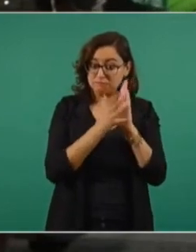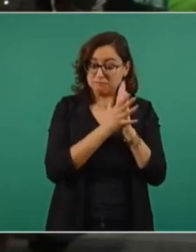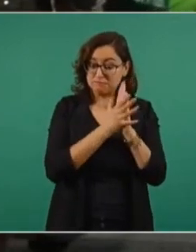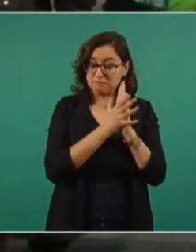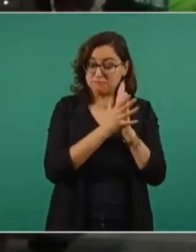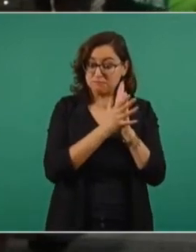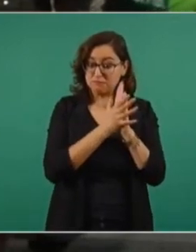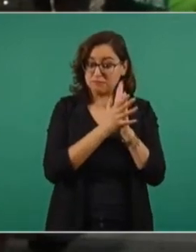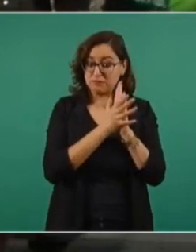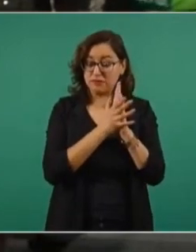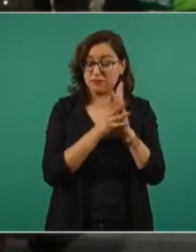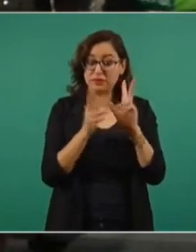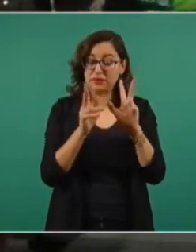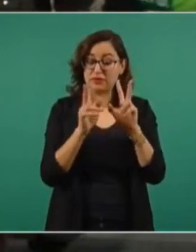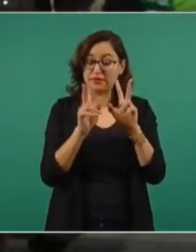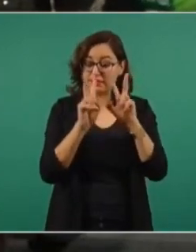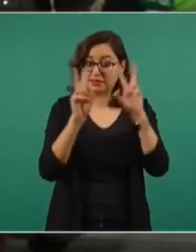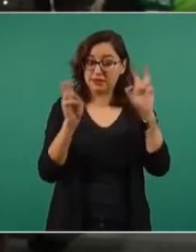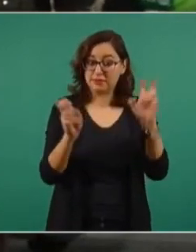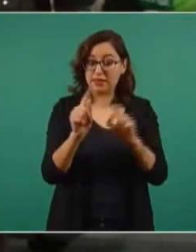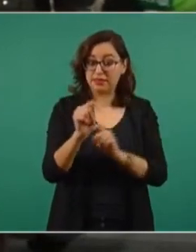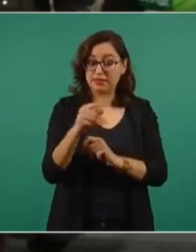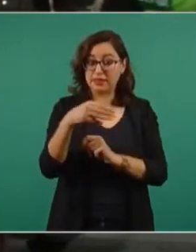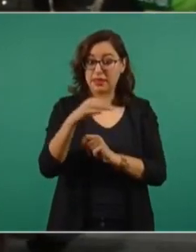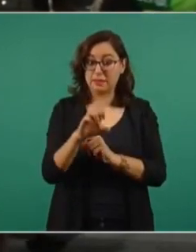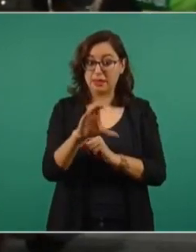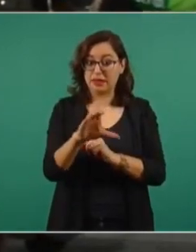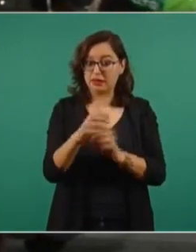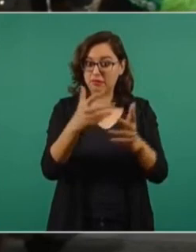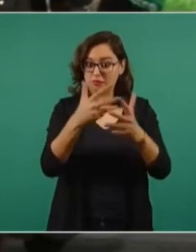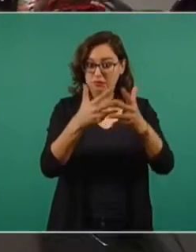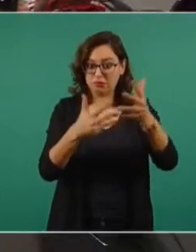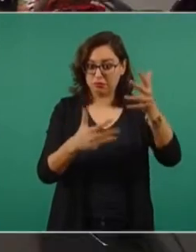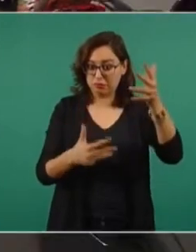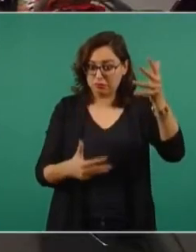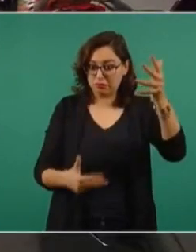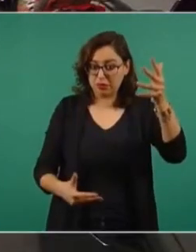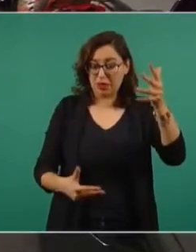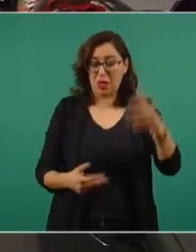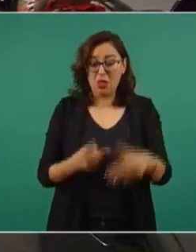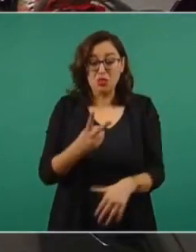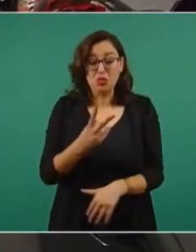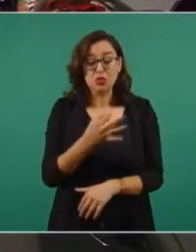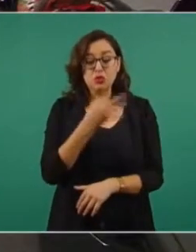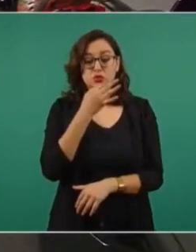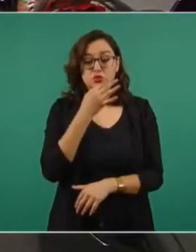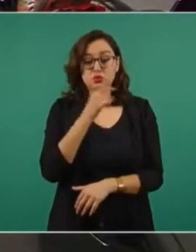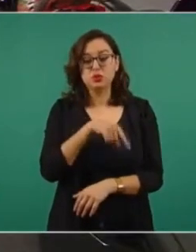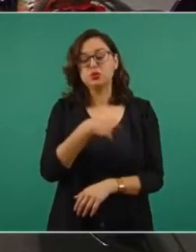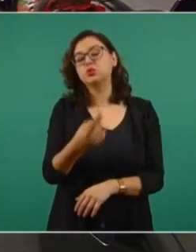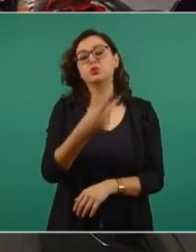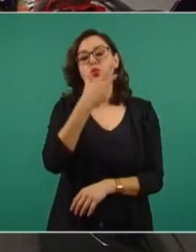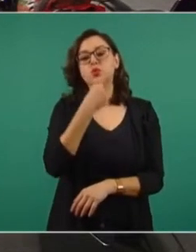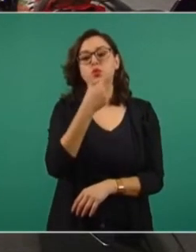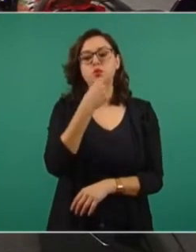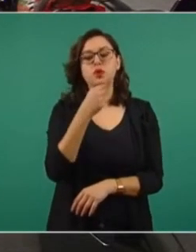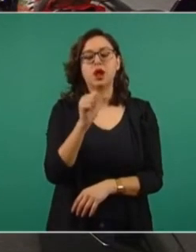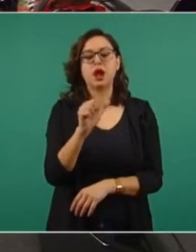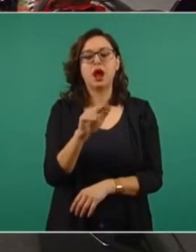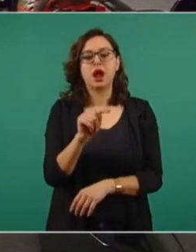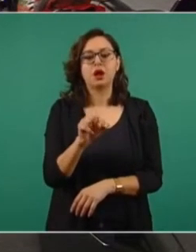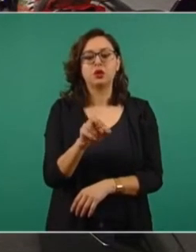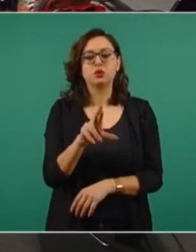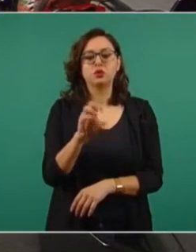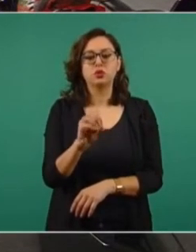grande del T-MEC. Entonces, en los dos minutos que tuvieron, el señor Arturo Alcalde le